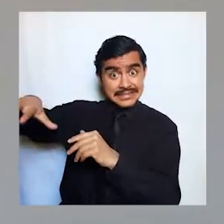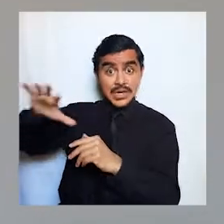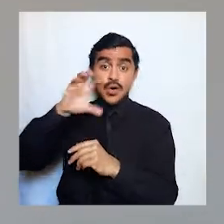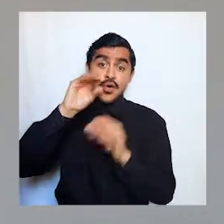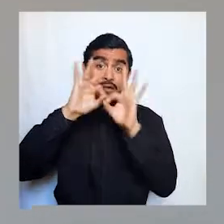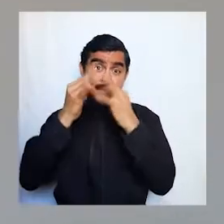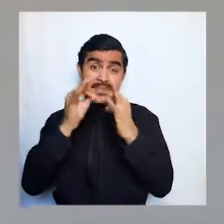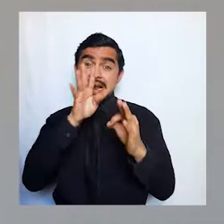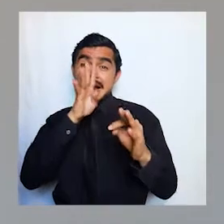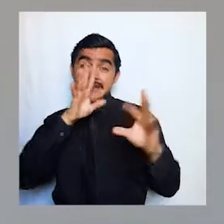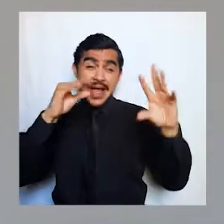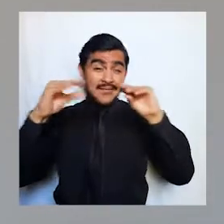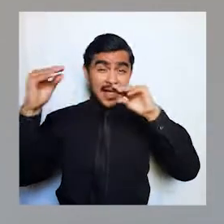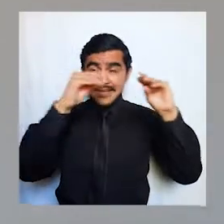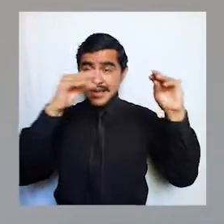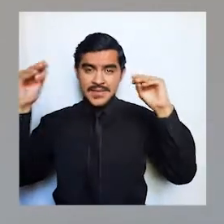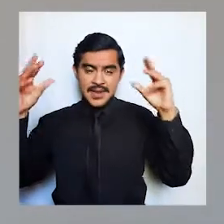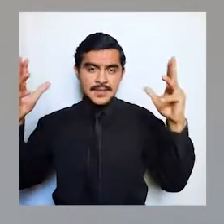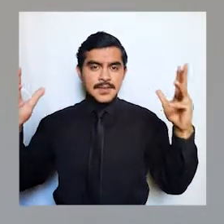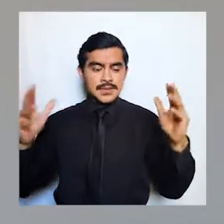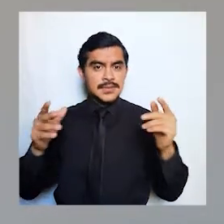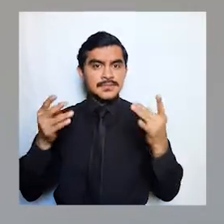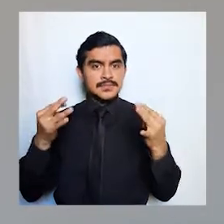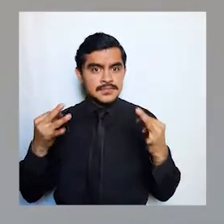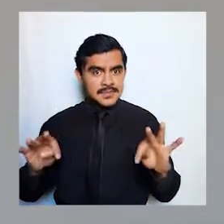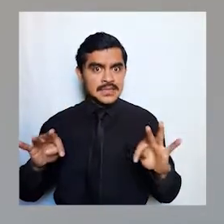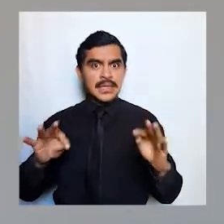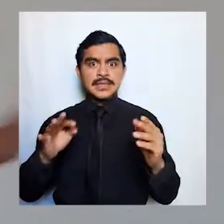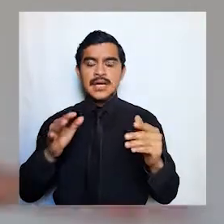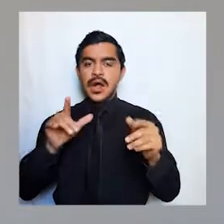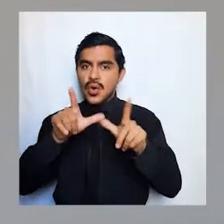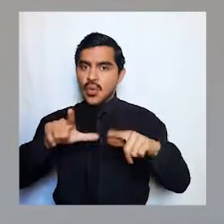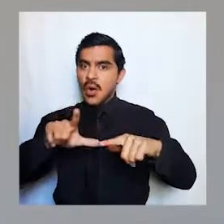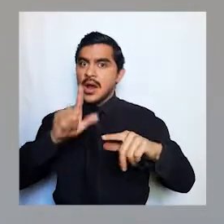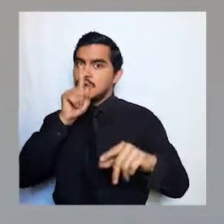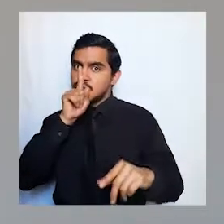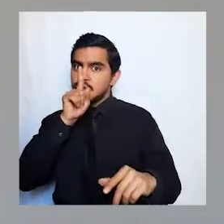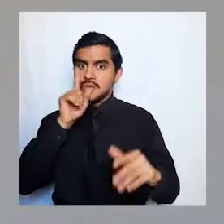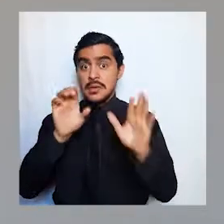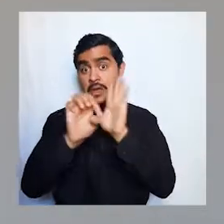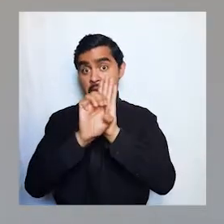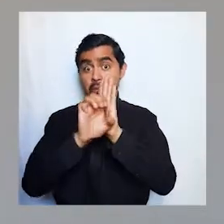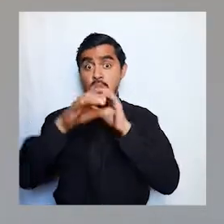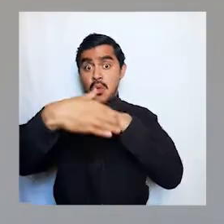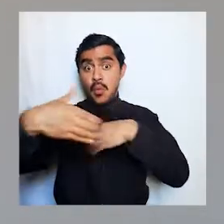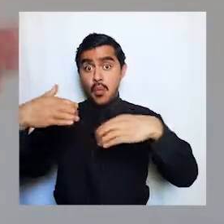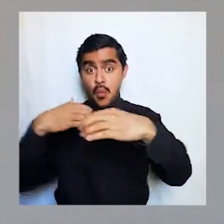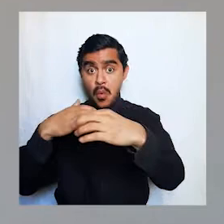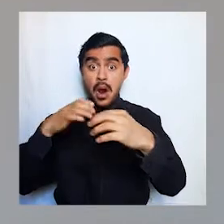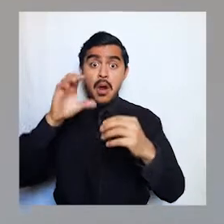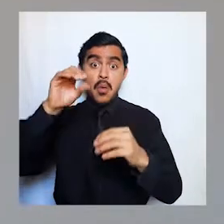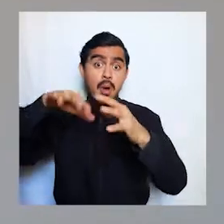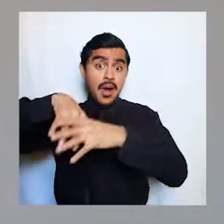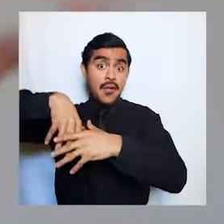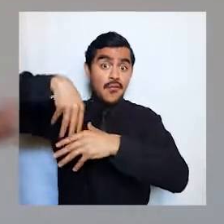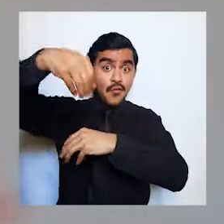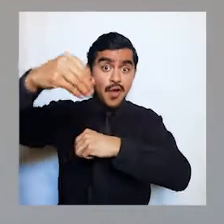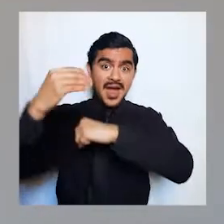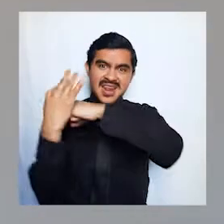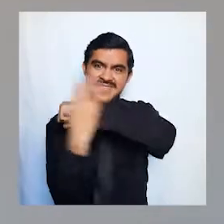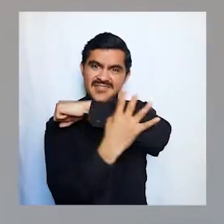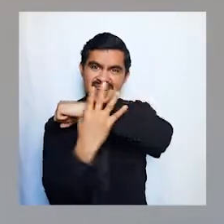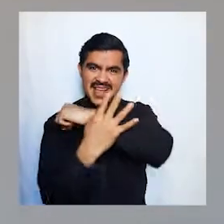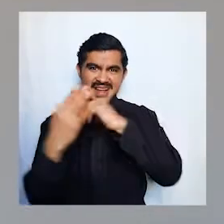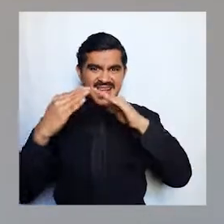hablando pero tratar de estar en un lugar donde casi no haya nadie puede ser tu cuarto puede ser en la parte en el